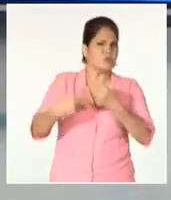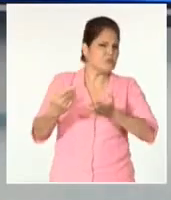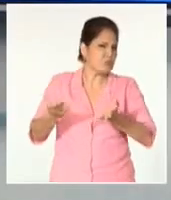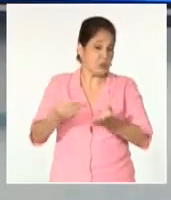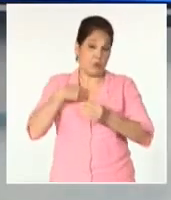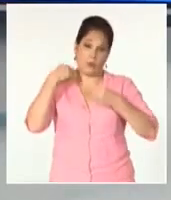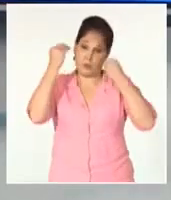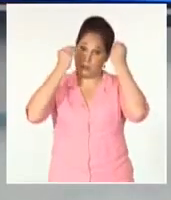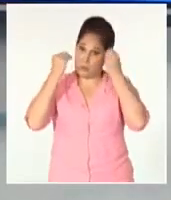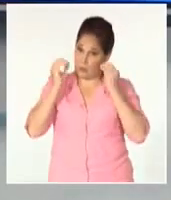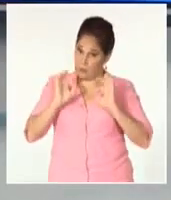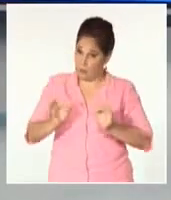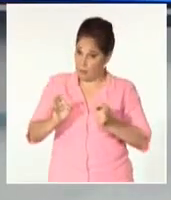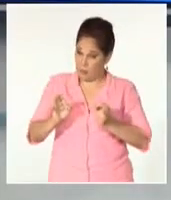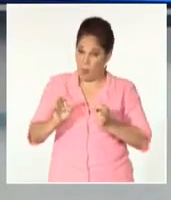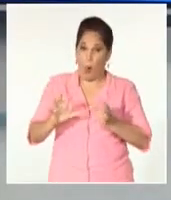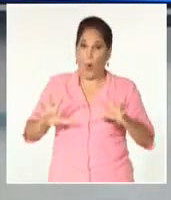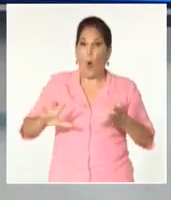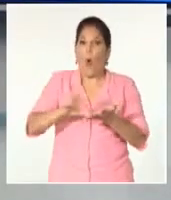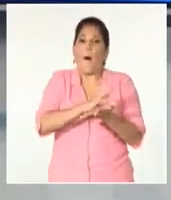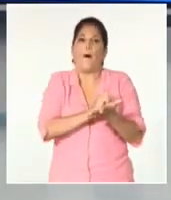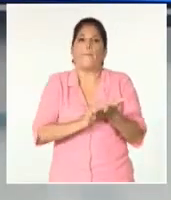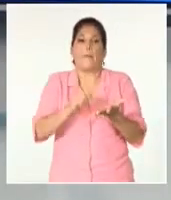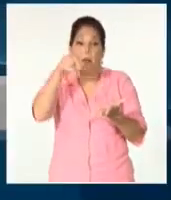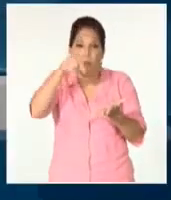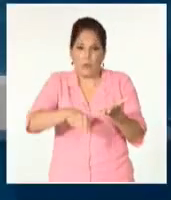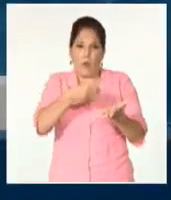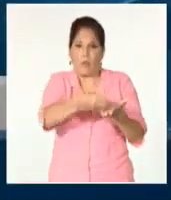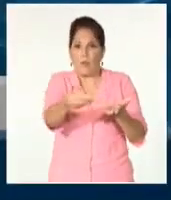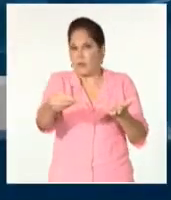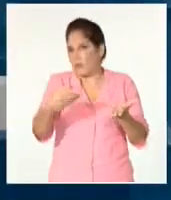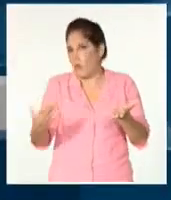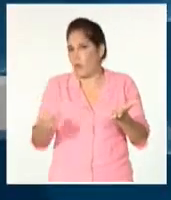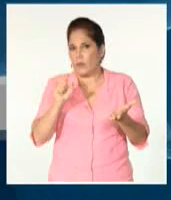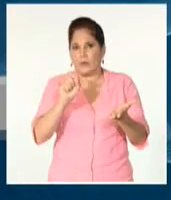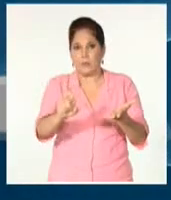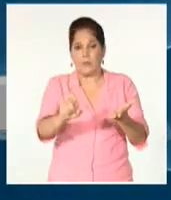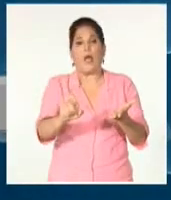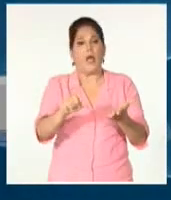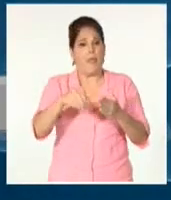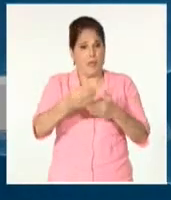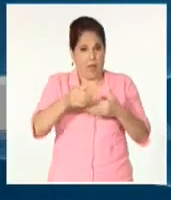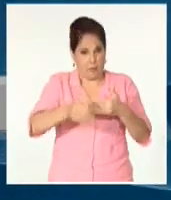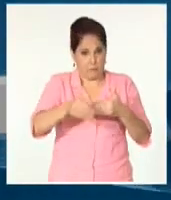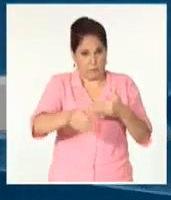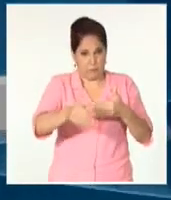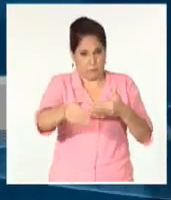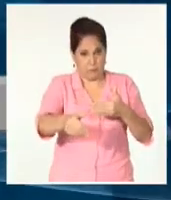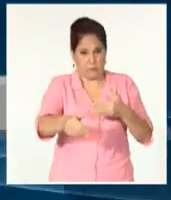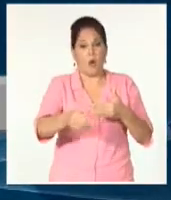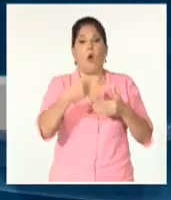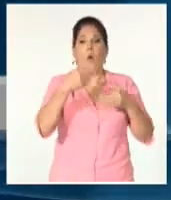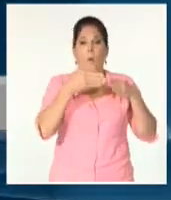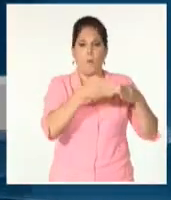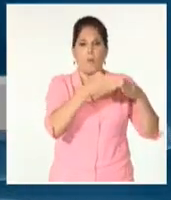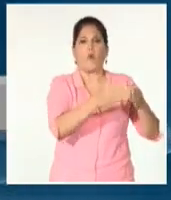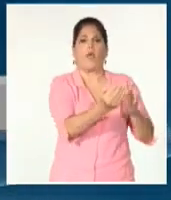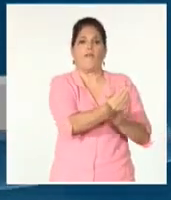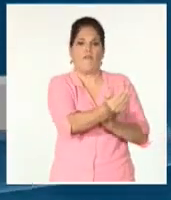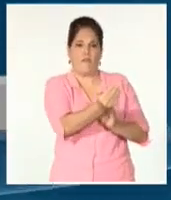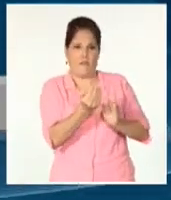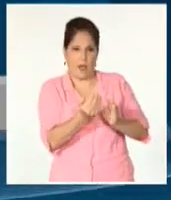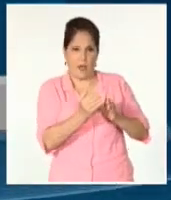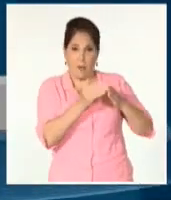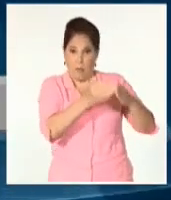pensando ahora mismo en el completamiento de lo que hoy se está distribuyendo. En los próximos días estamos recibiendo otro buque que nos debe